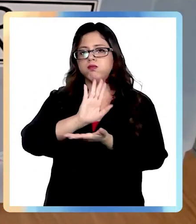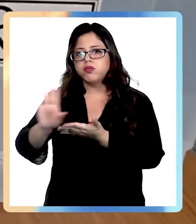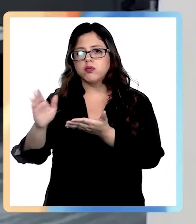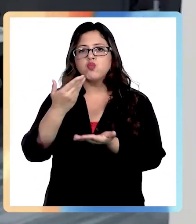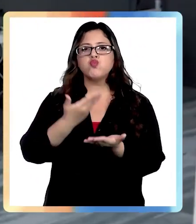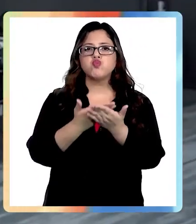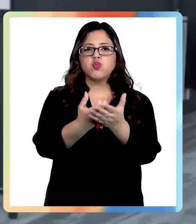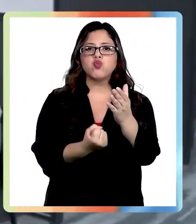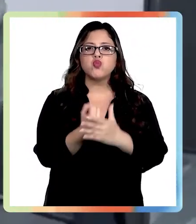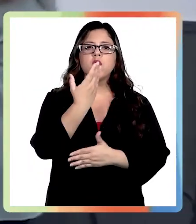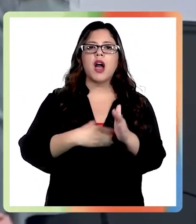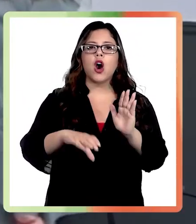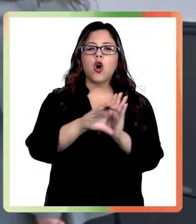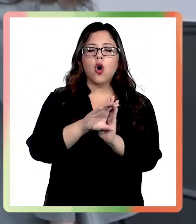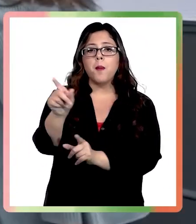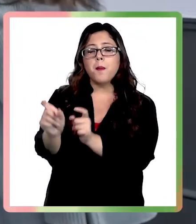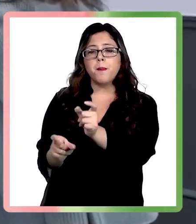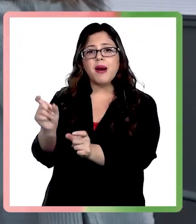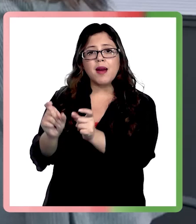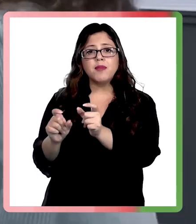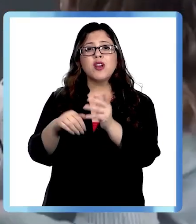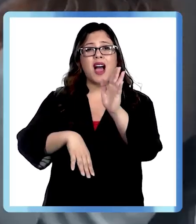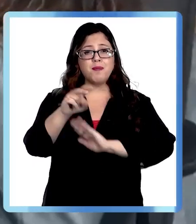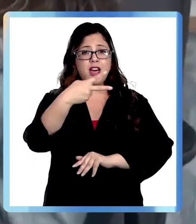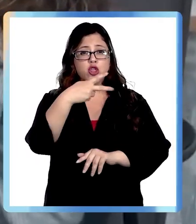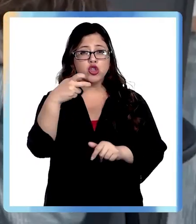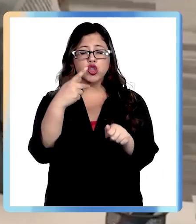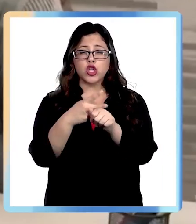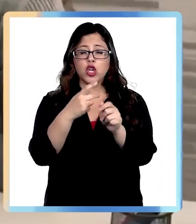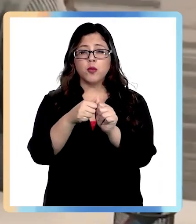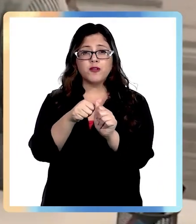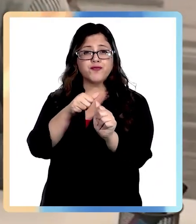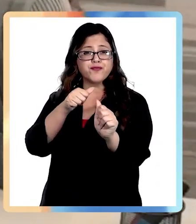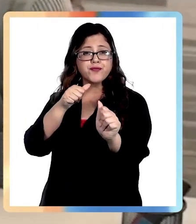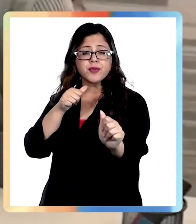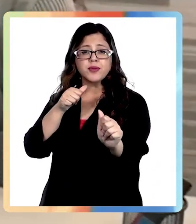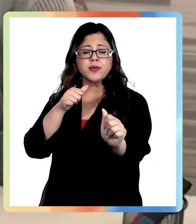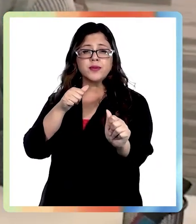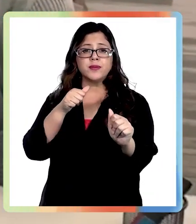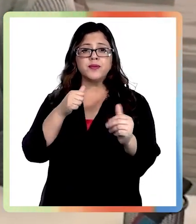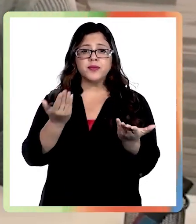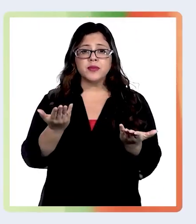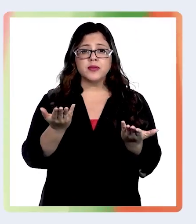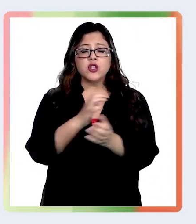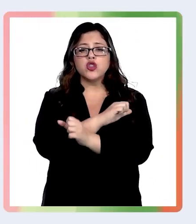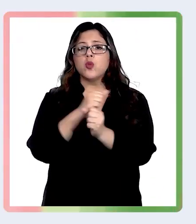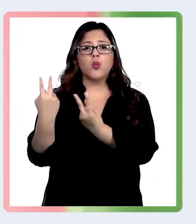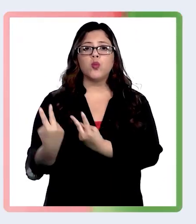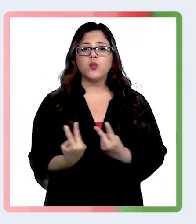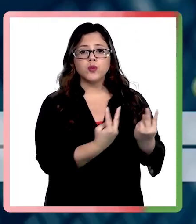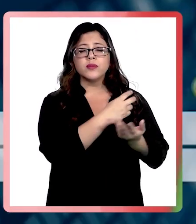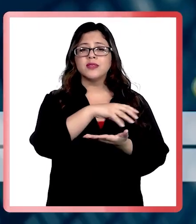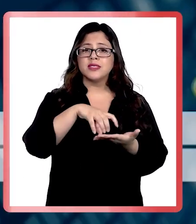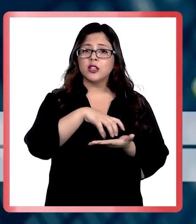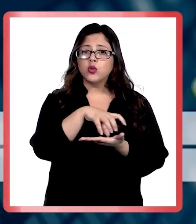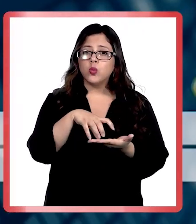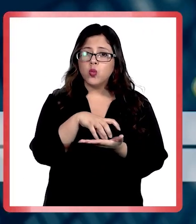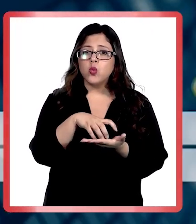constitución. Para aquellas personas que están a más de 200 kilómetros de distancia y no pueden viajar a la comuna donde están